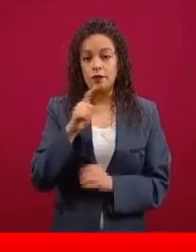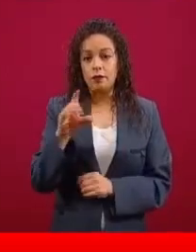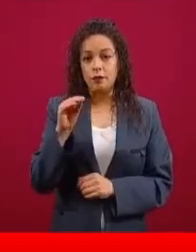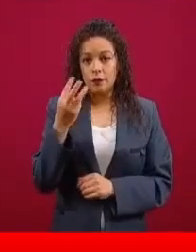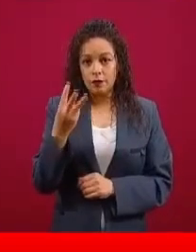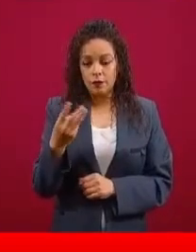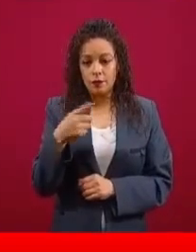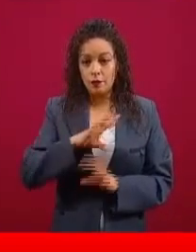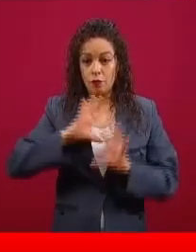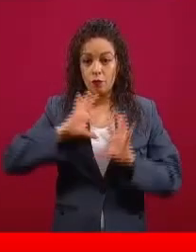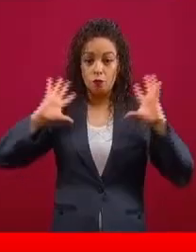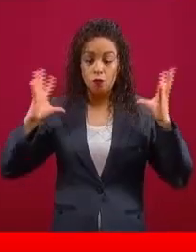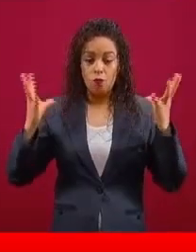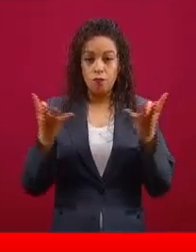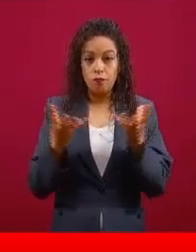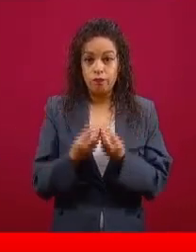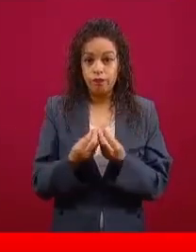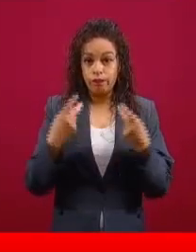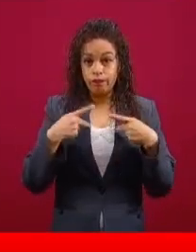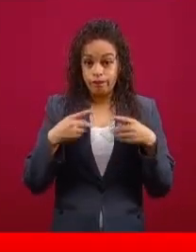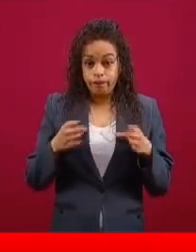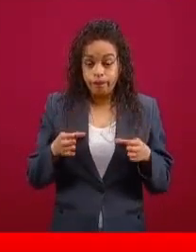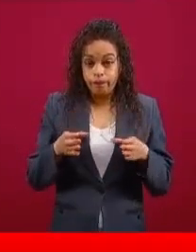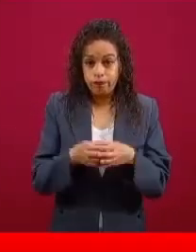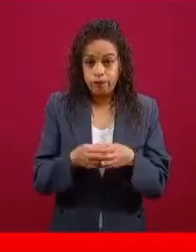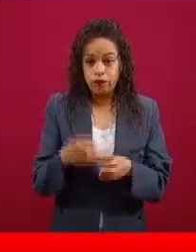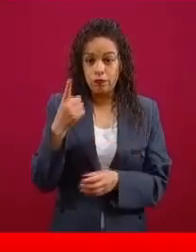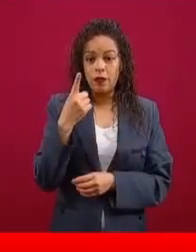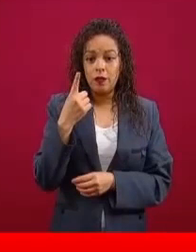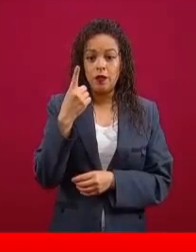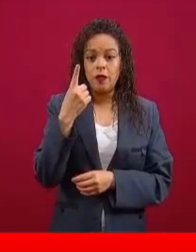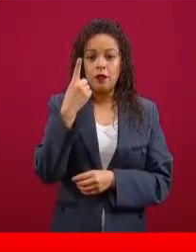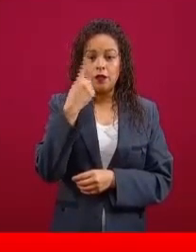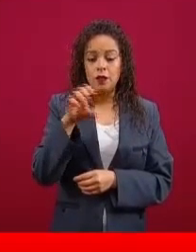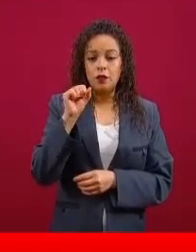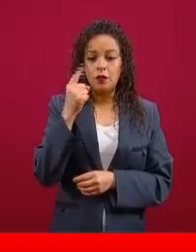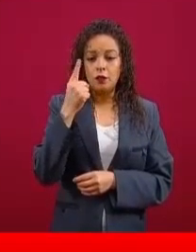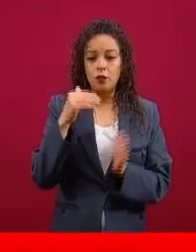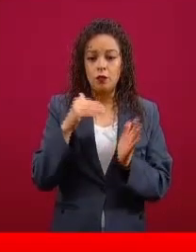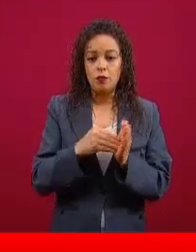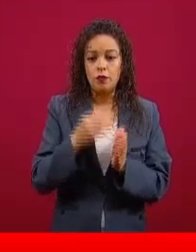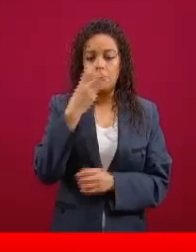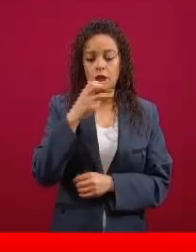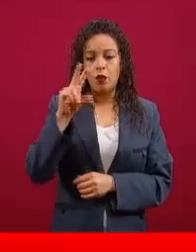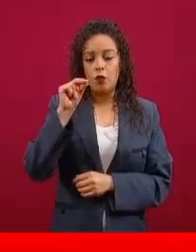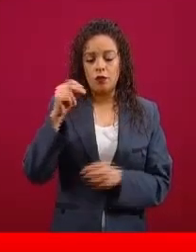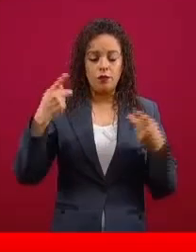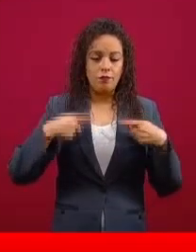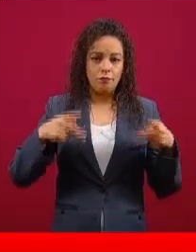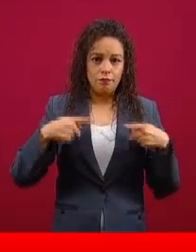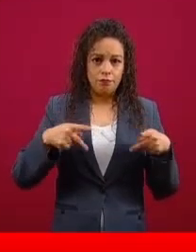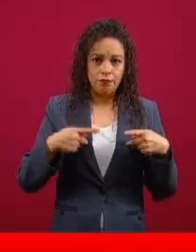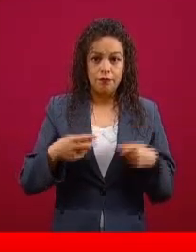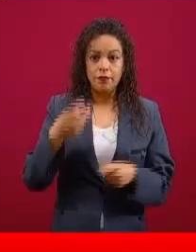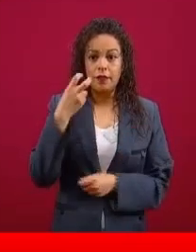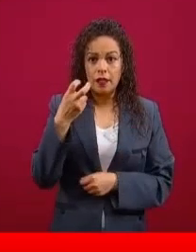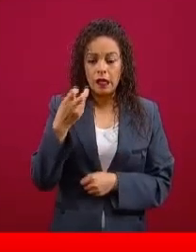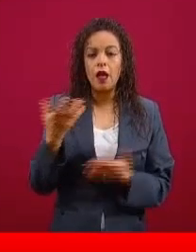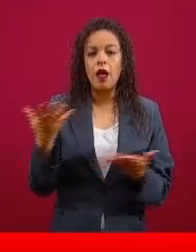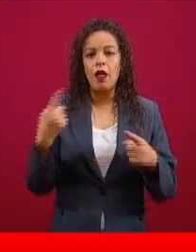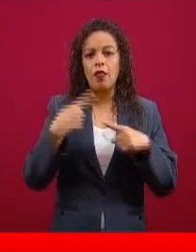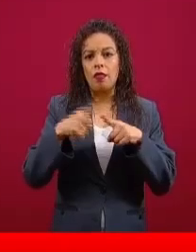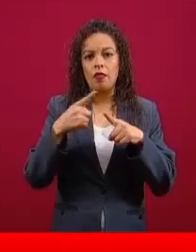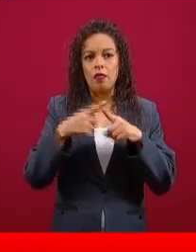total de fuerza operativa de 161.380 hombres. Estos hombres se despliegan en el territorio para